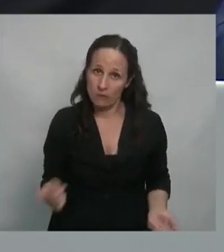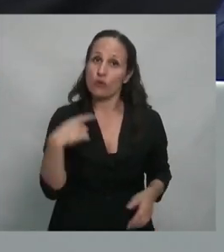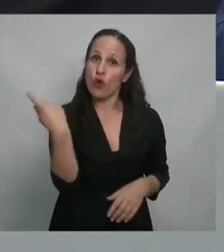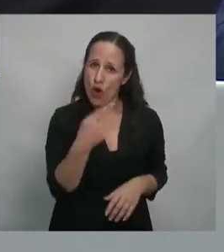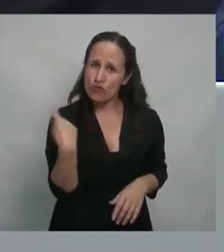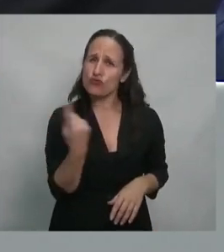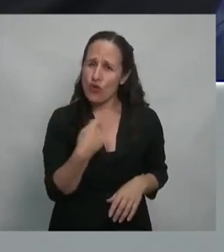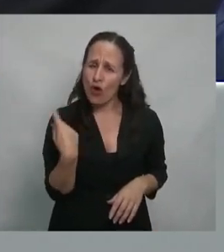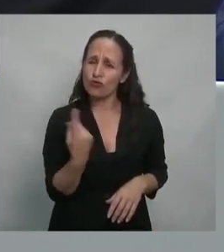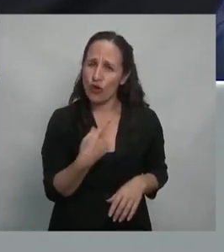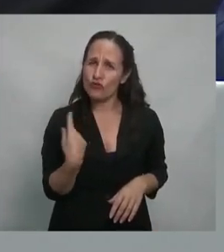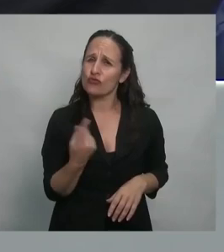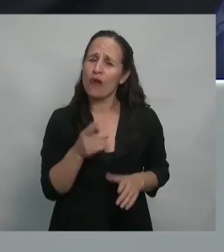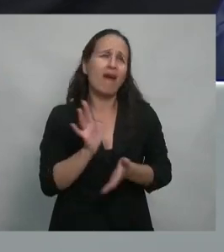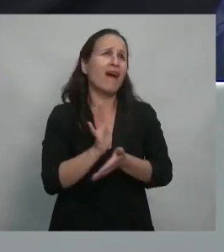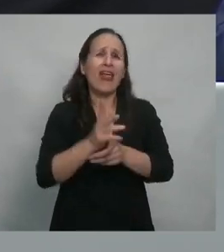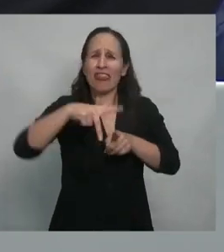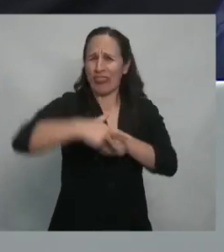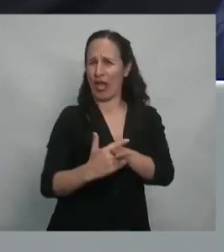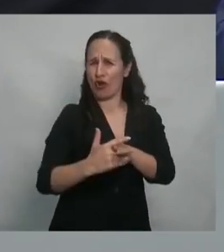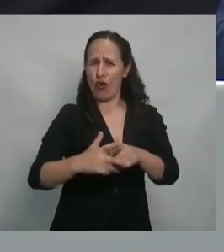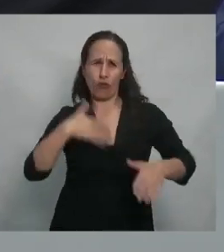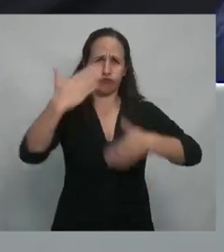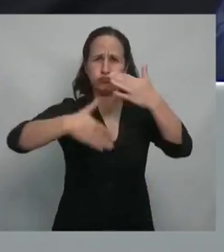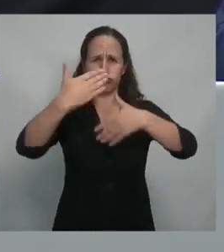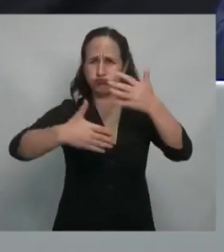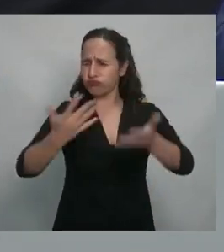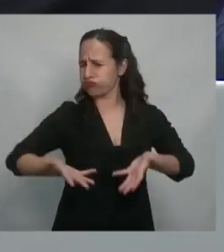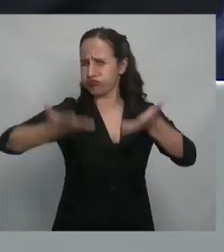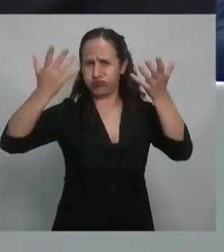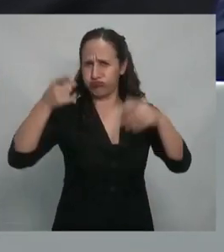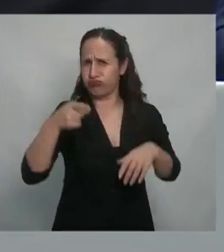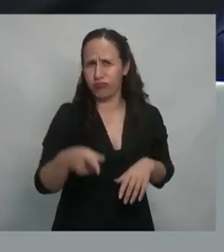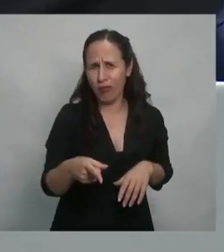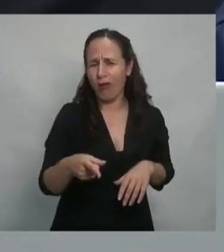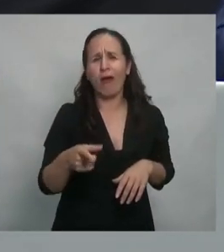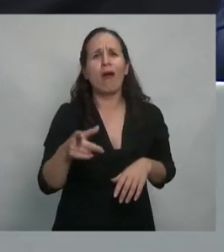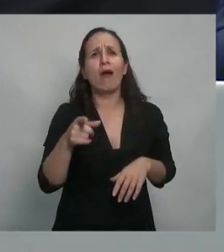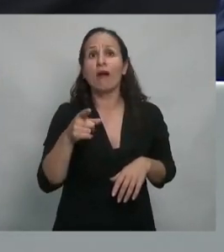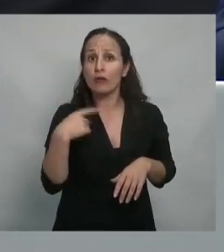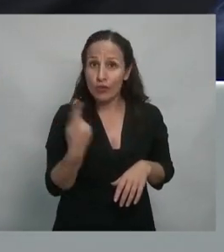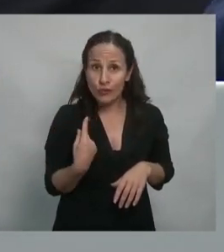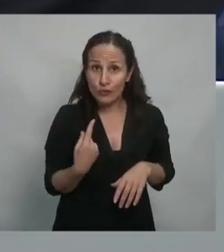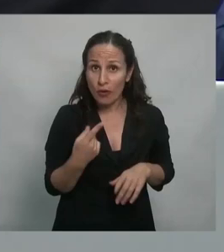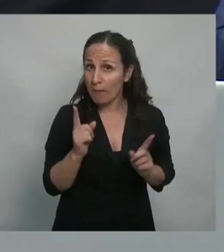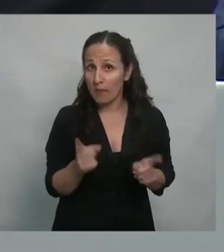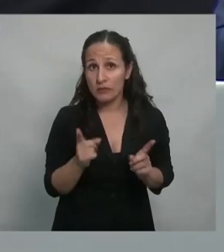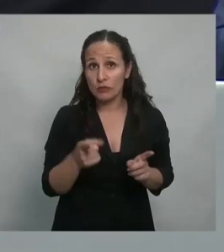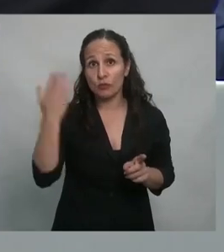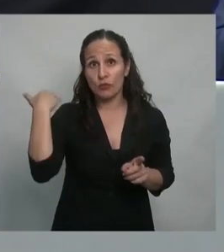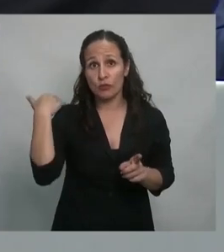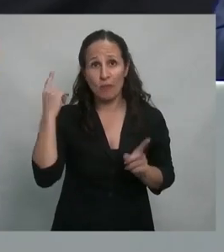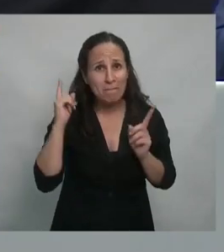del inmenso desarrollo tecnológico, estamos con lo mismo.